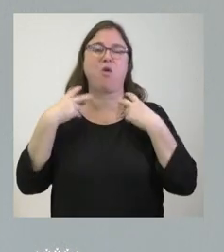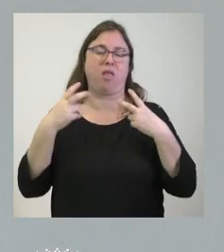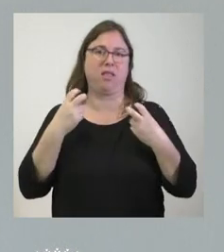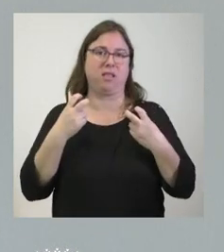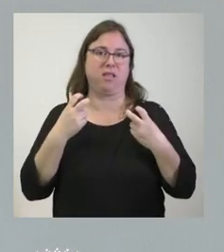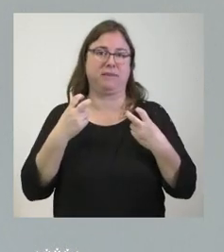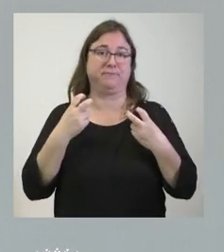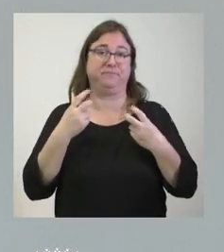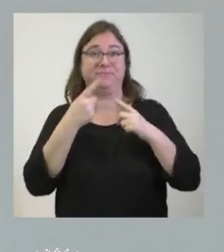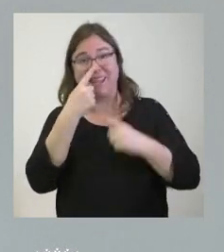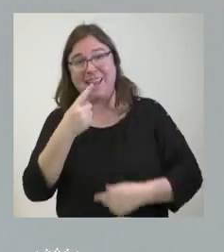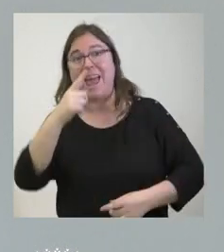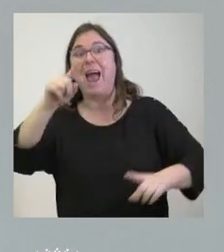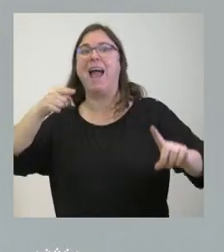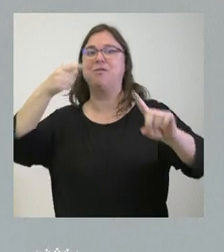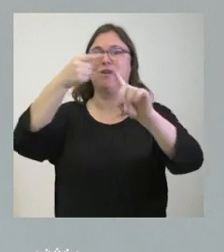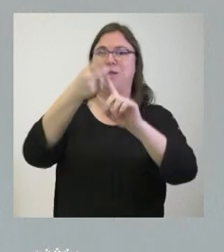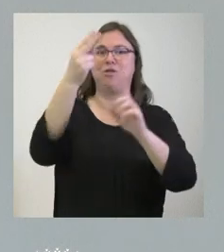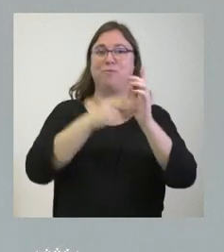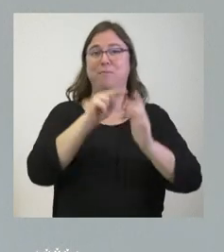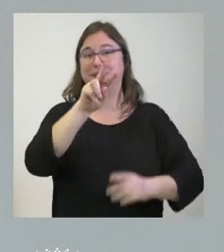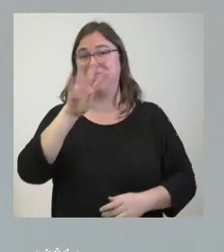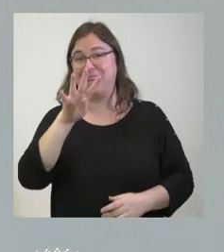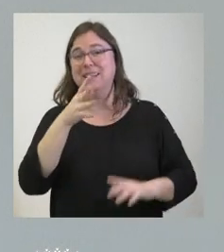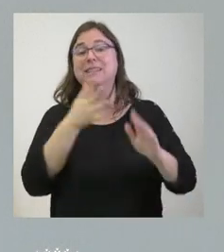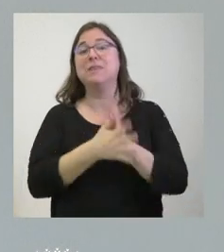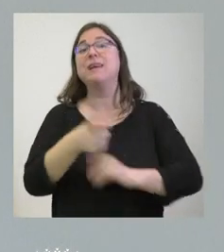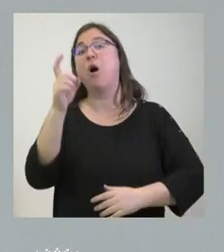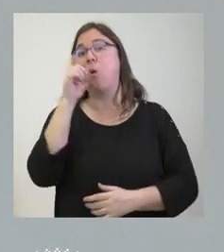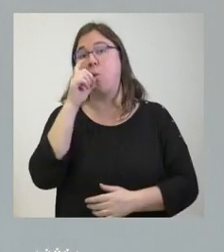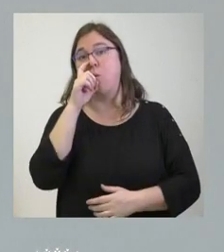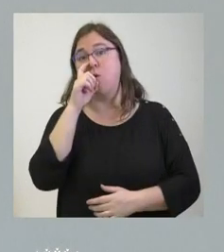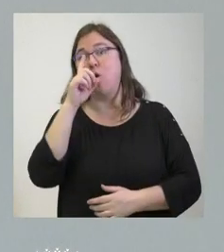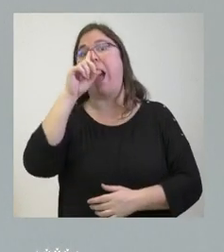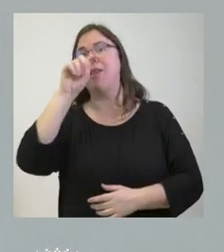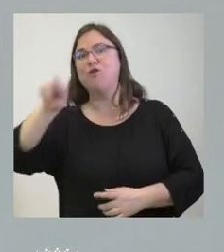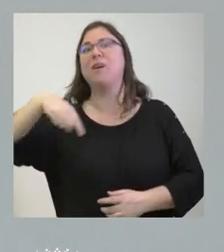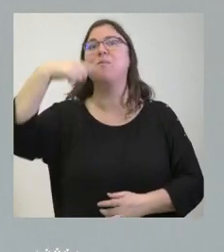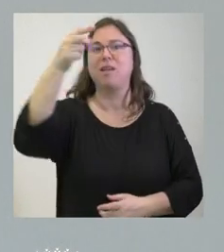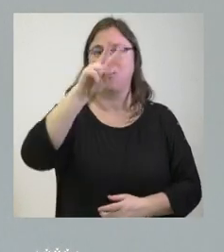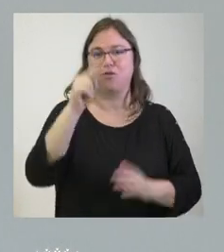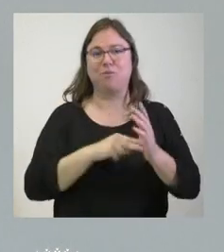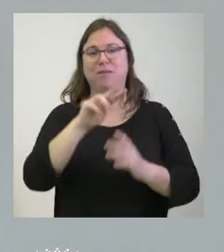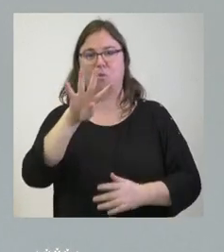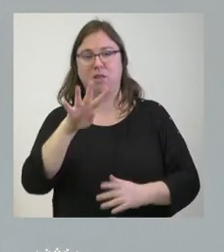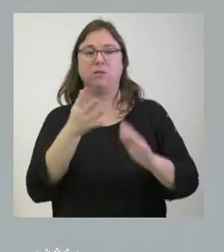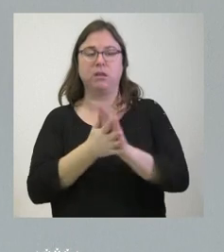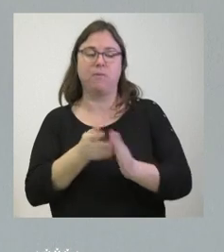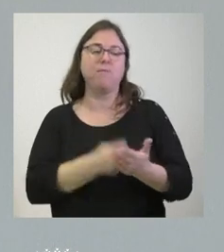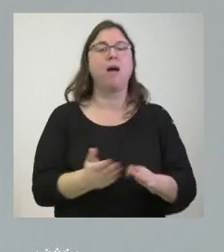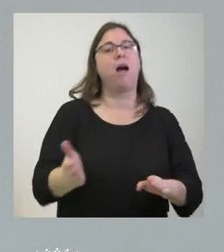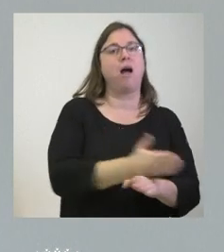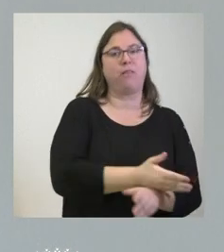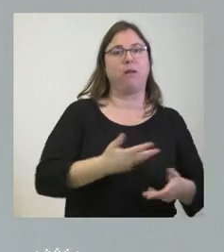relativa al año 23 que es en el mes de junio del año 24 por tanto se produce un adelanto muy sustancial